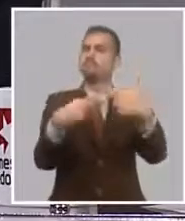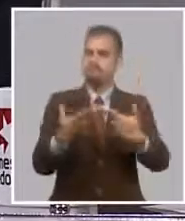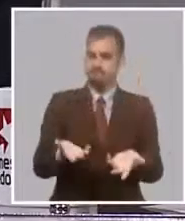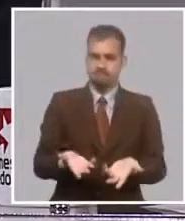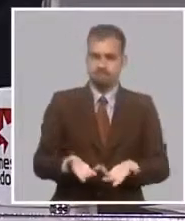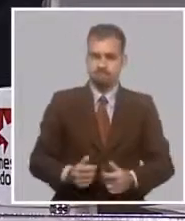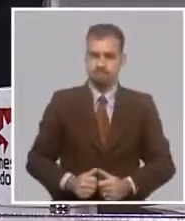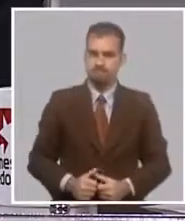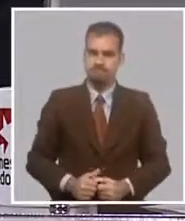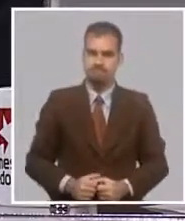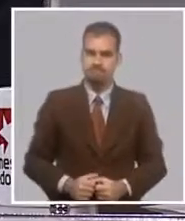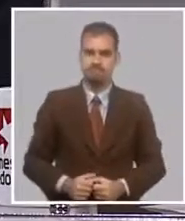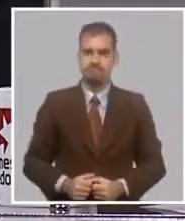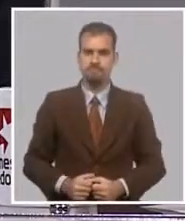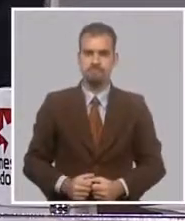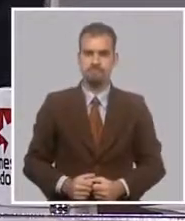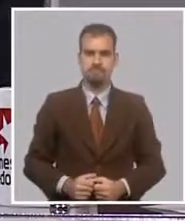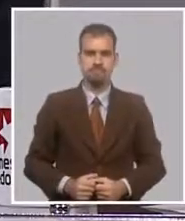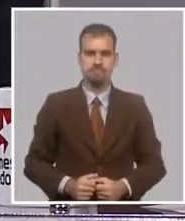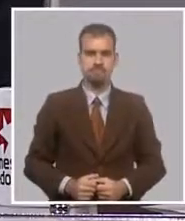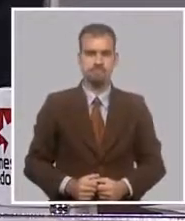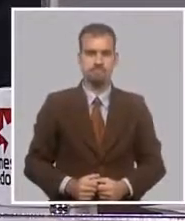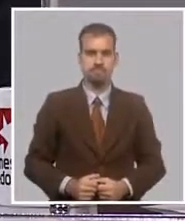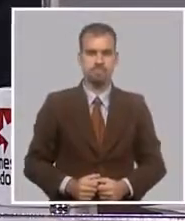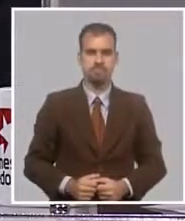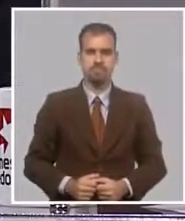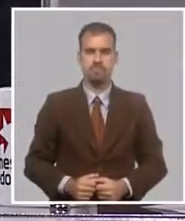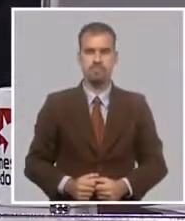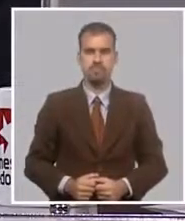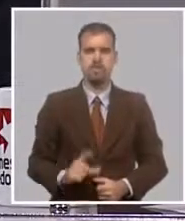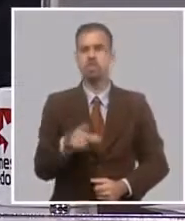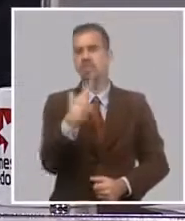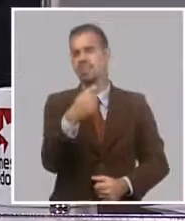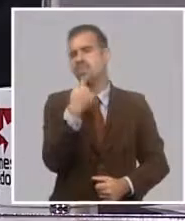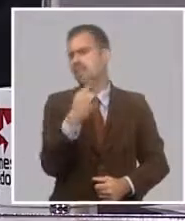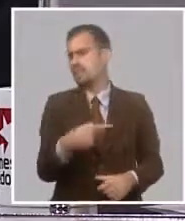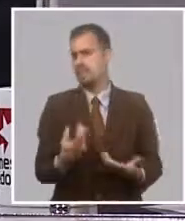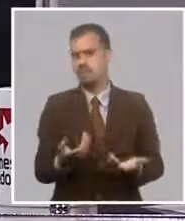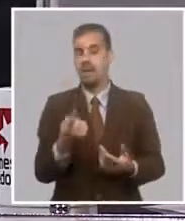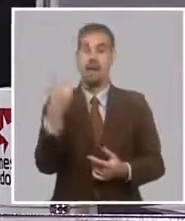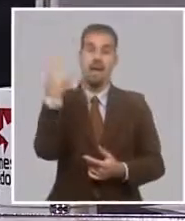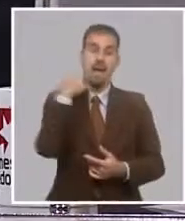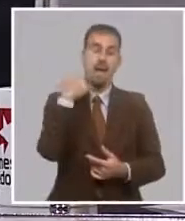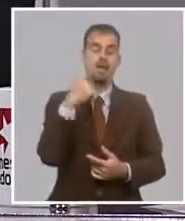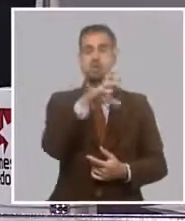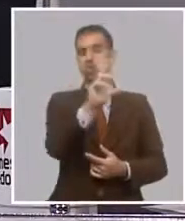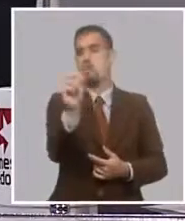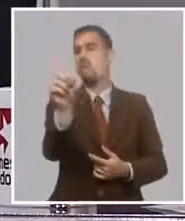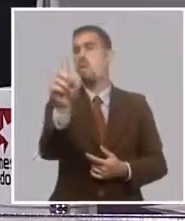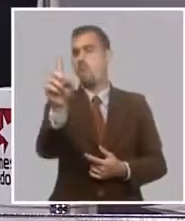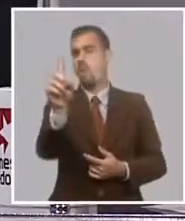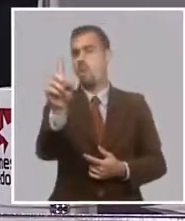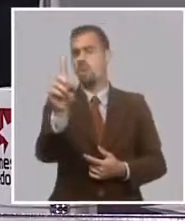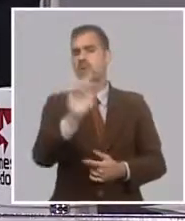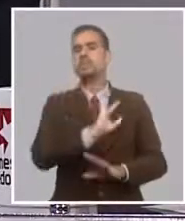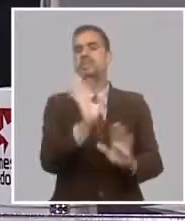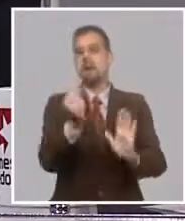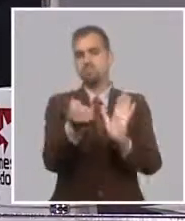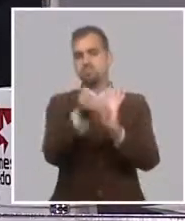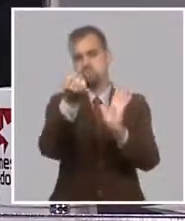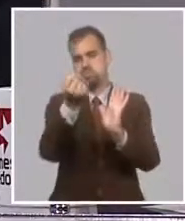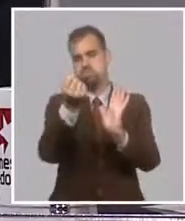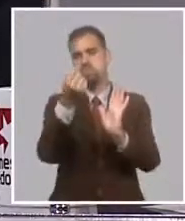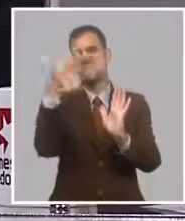implementando, tenemos que mencionar que en el año 2011 se actualiza la política de créditos por el gobierno